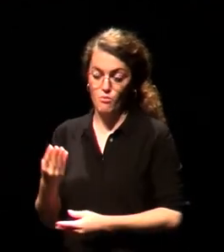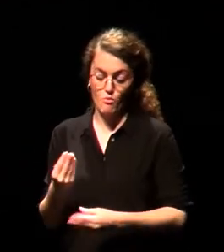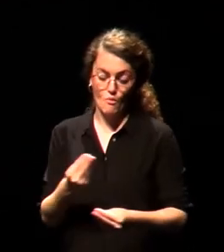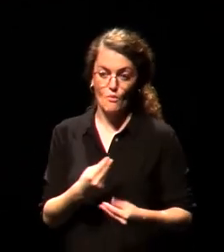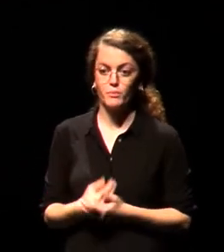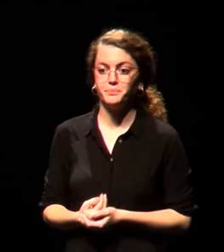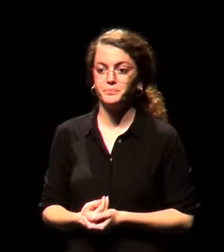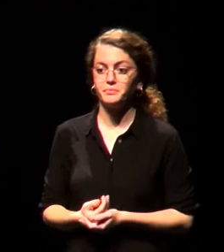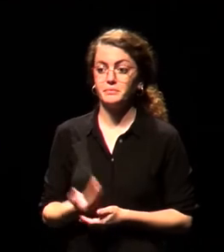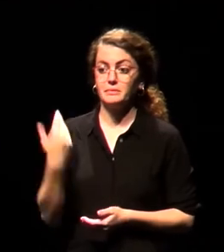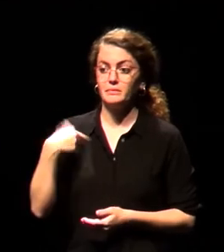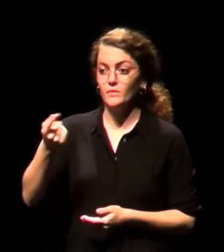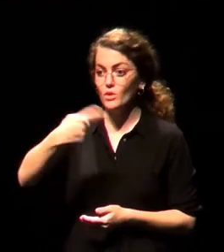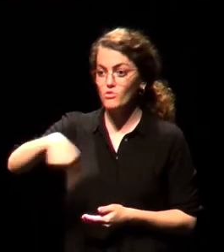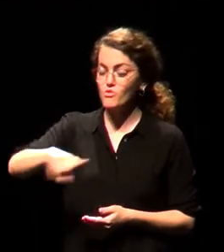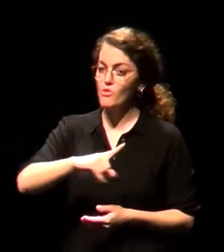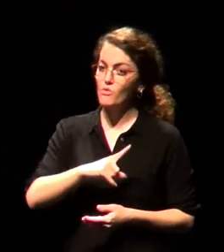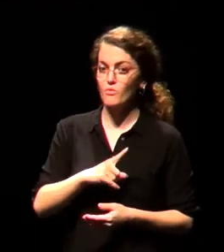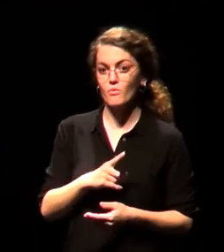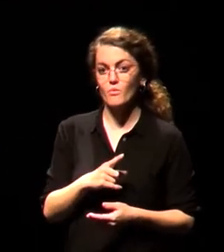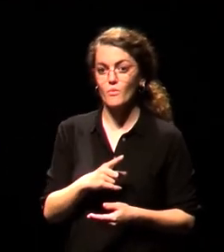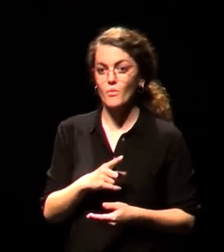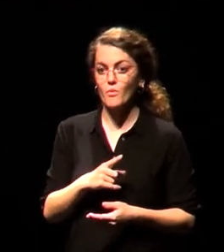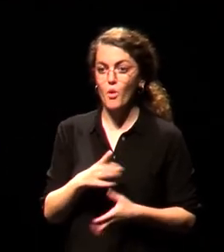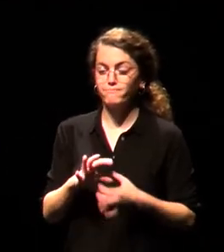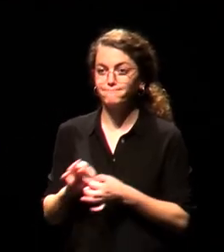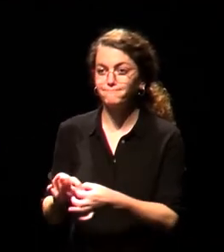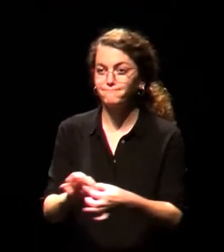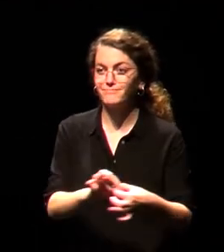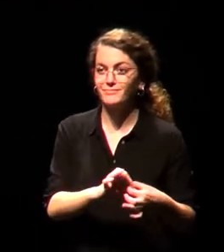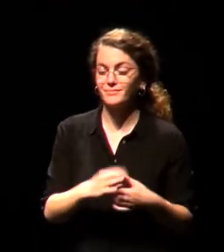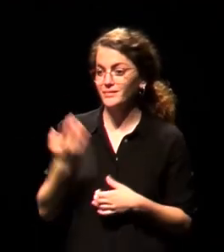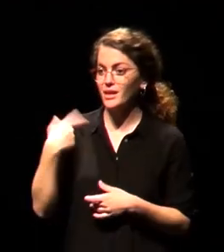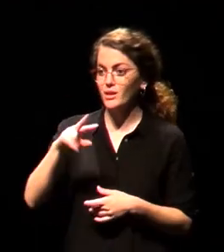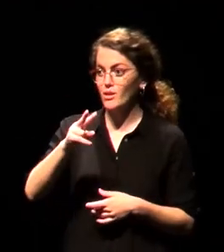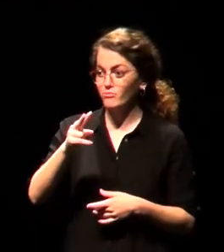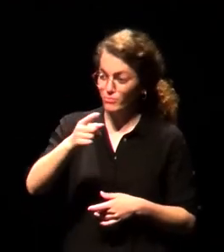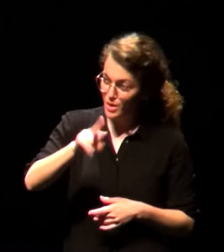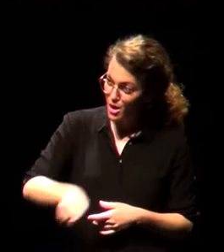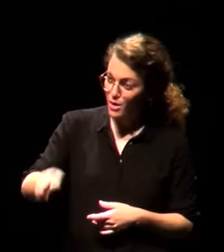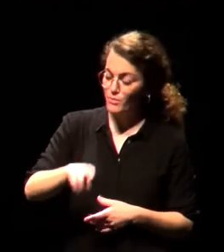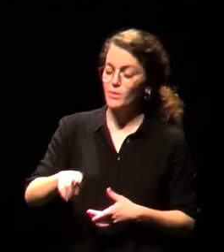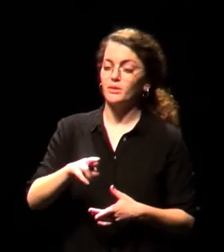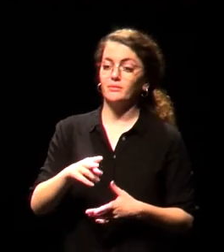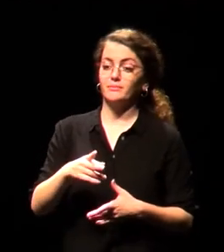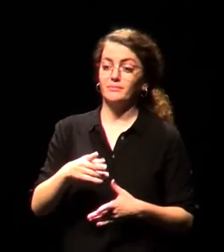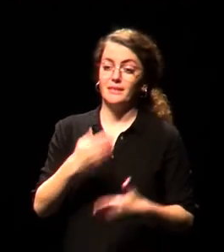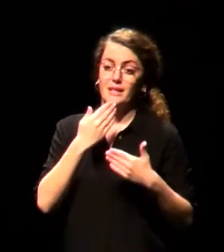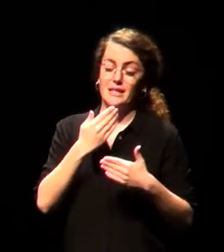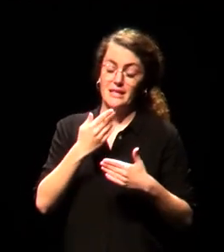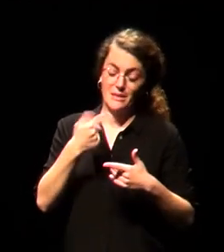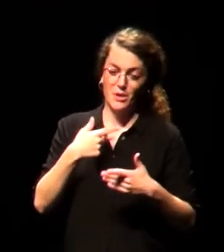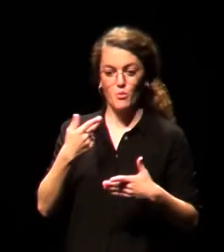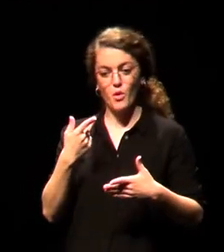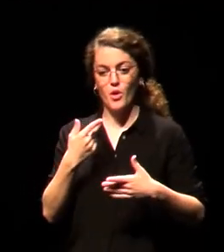cómplices, también muchos de ellos repiten con gusto y enriquecen nuestra labor de difusión de lo que se está haciendo